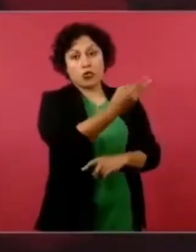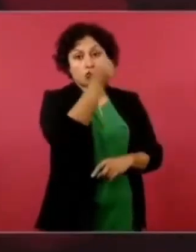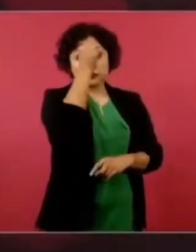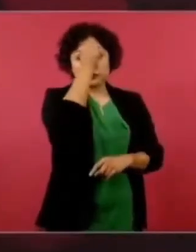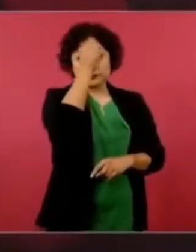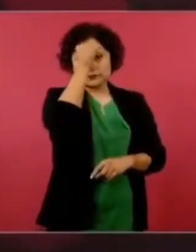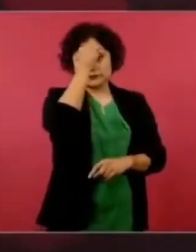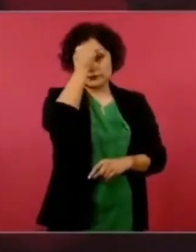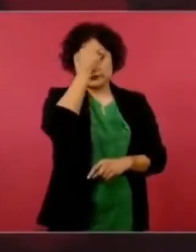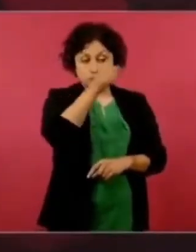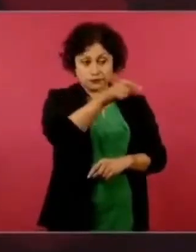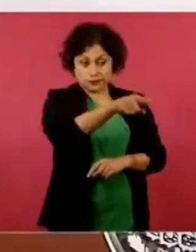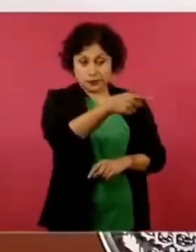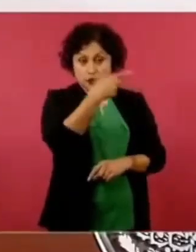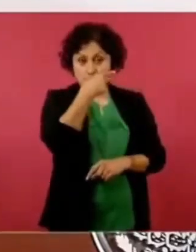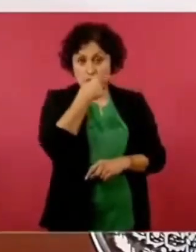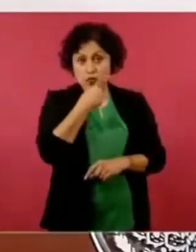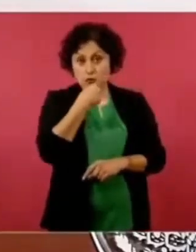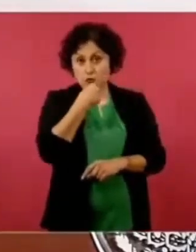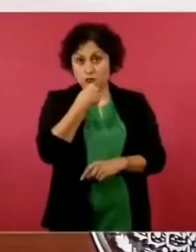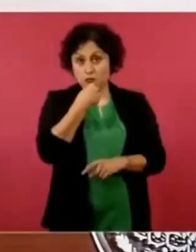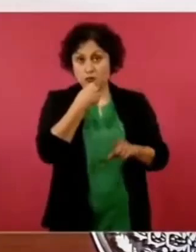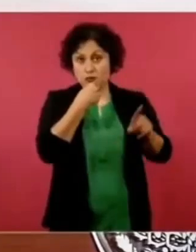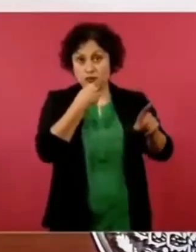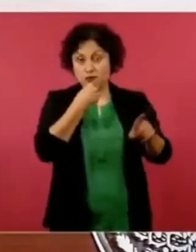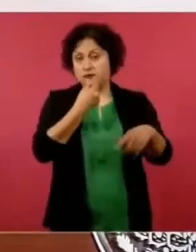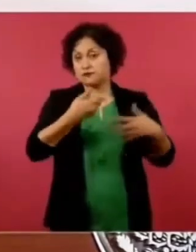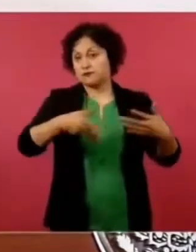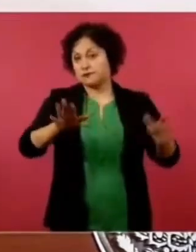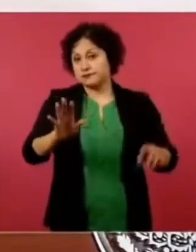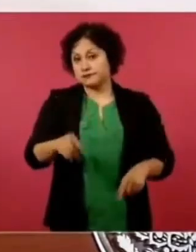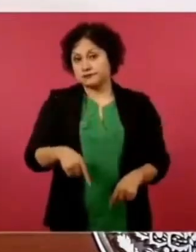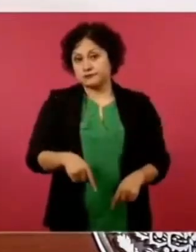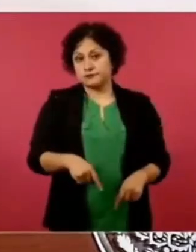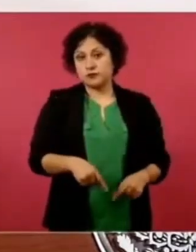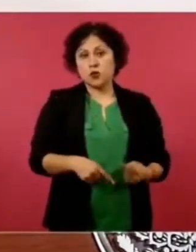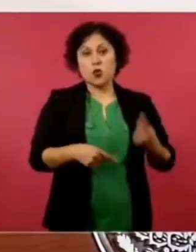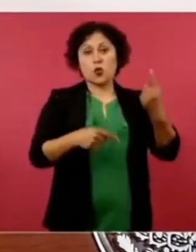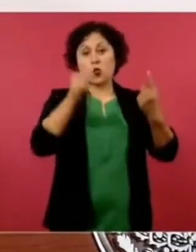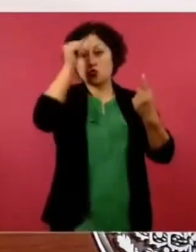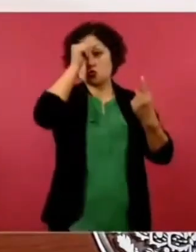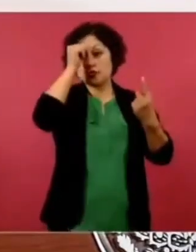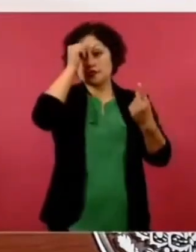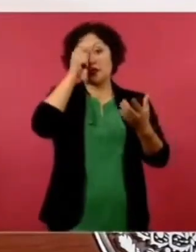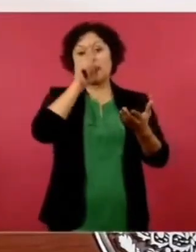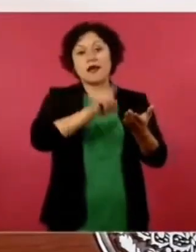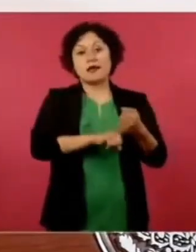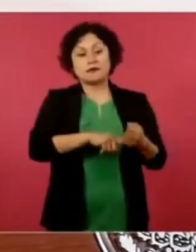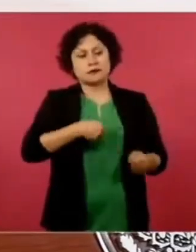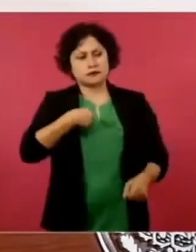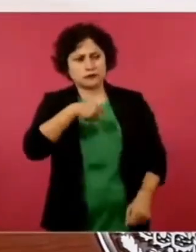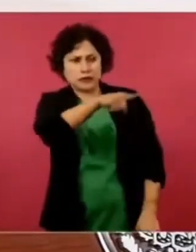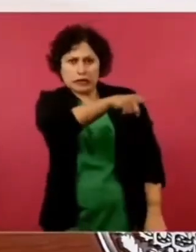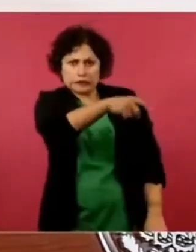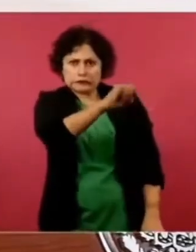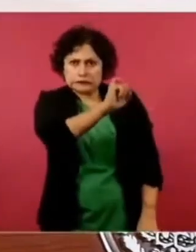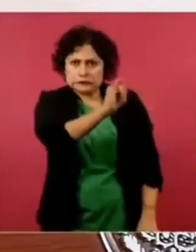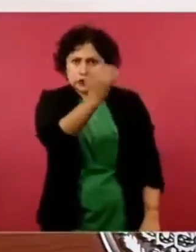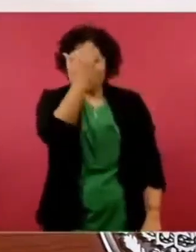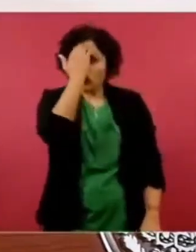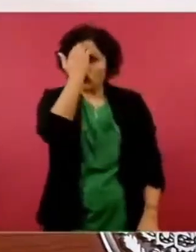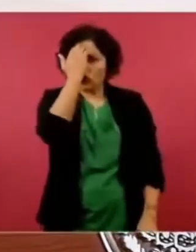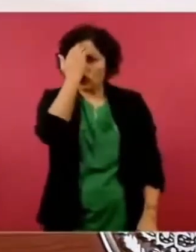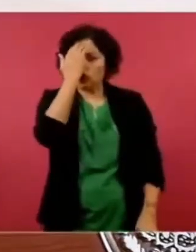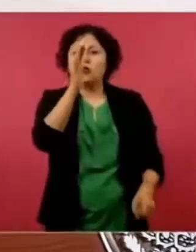uno de los sacerdotes lo identificó y lo conocía, porque